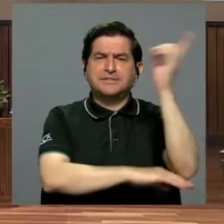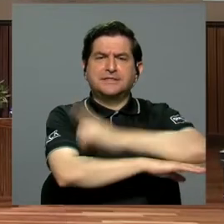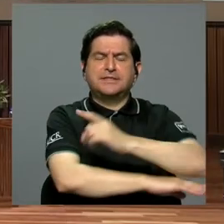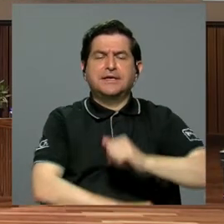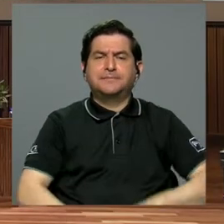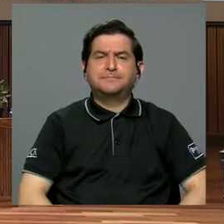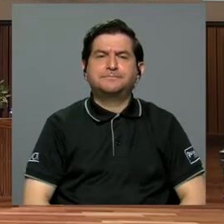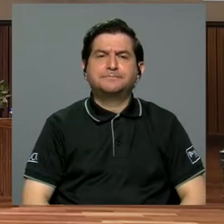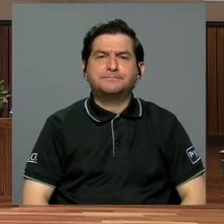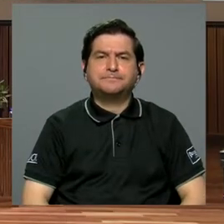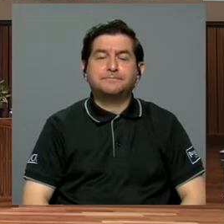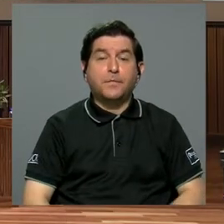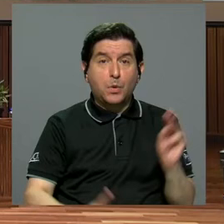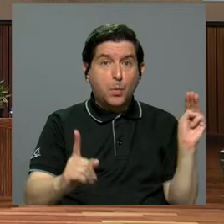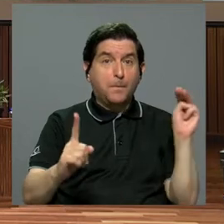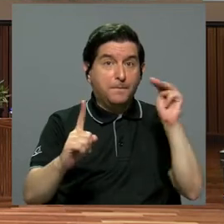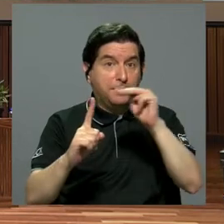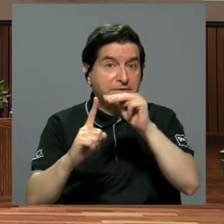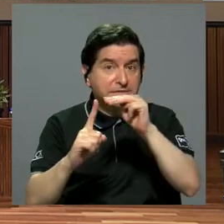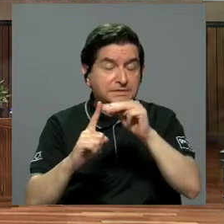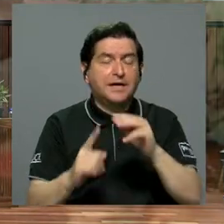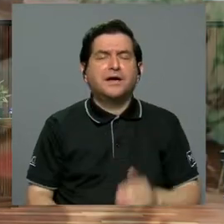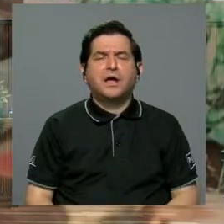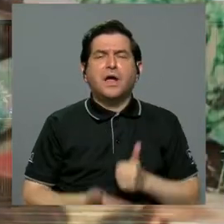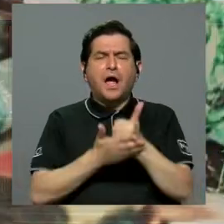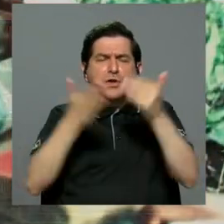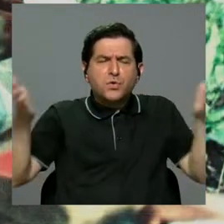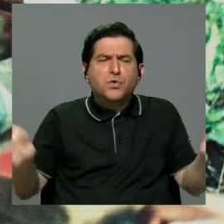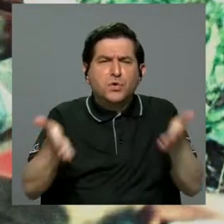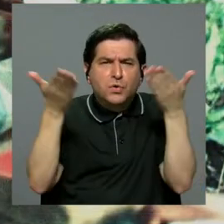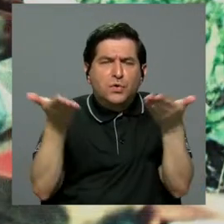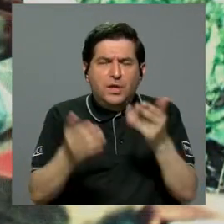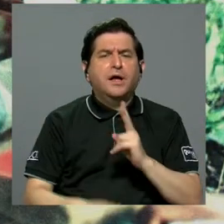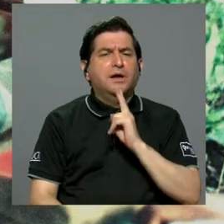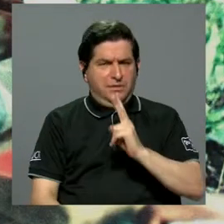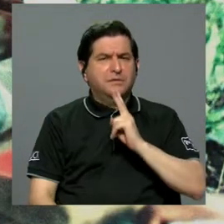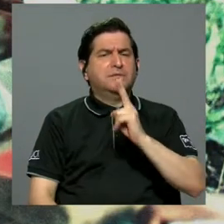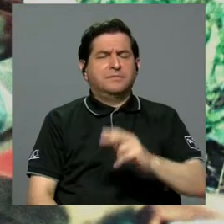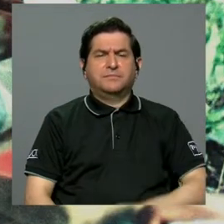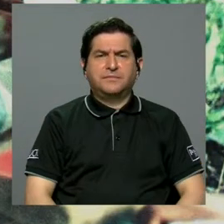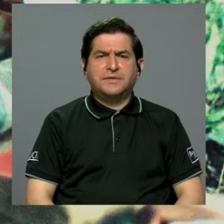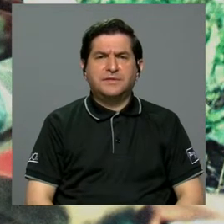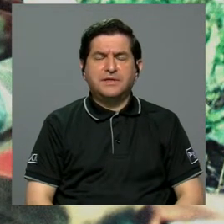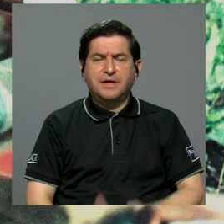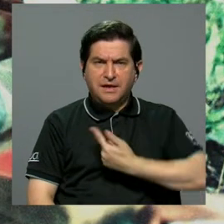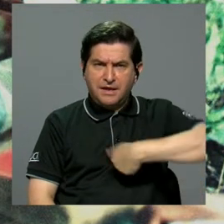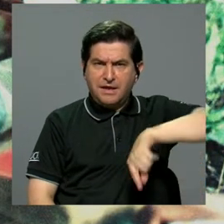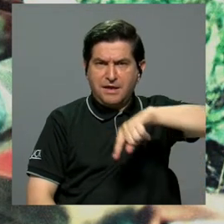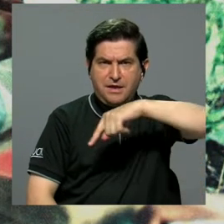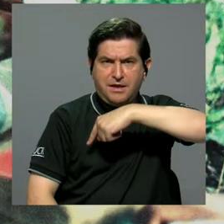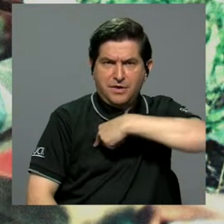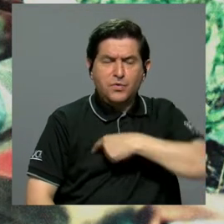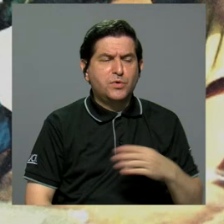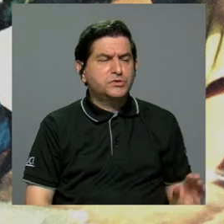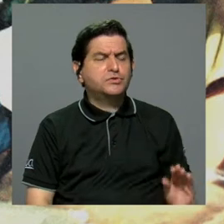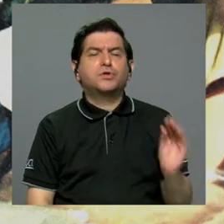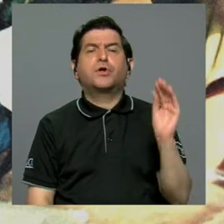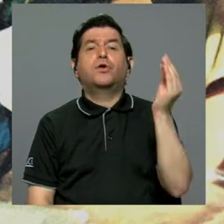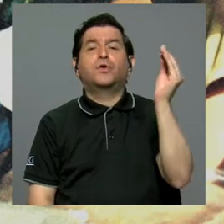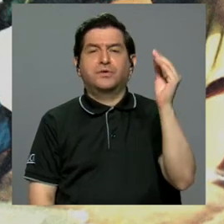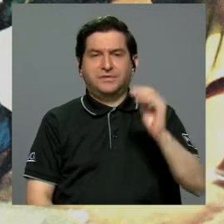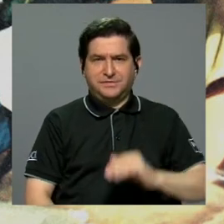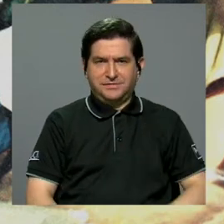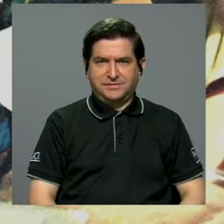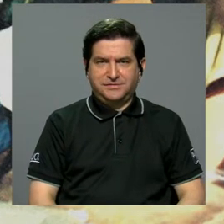de hoy. Un mensaje que sirve de motivación definitivamente para nuestra juventud,